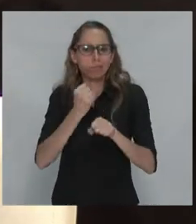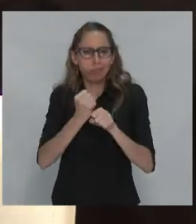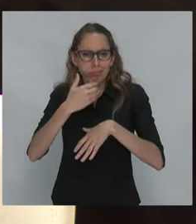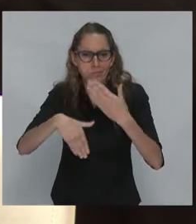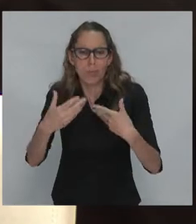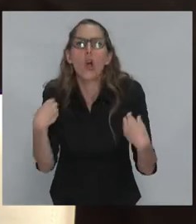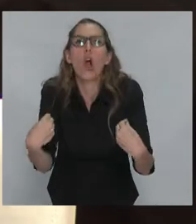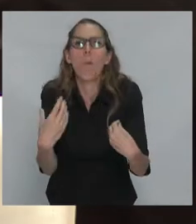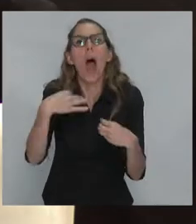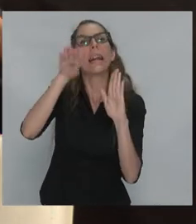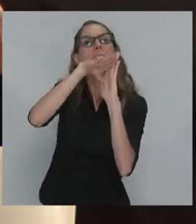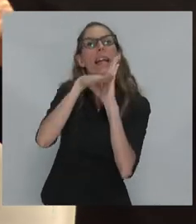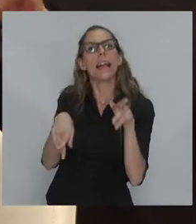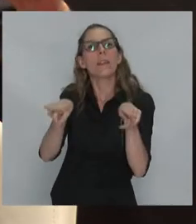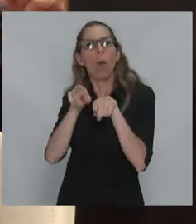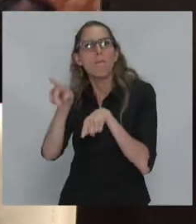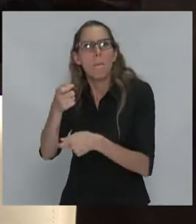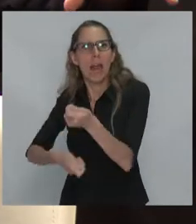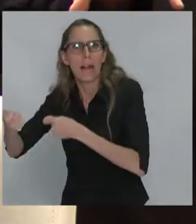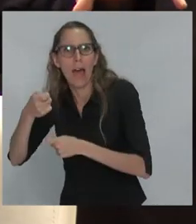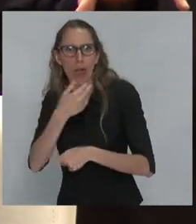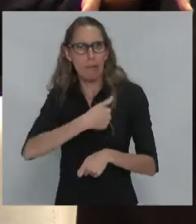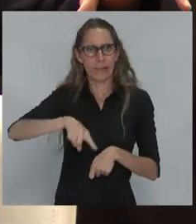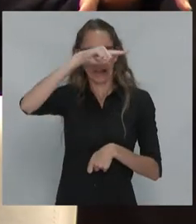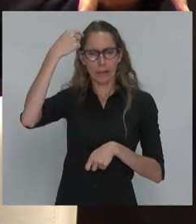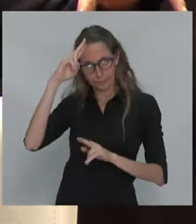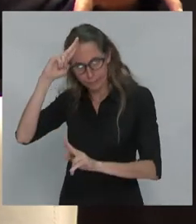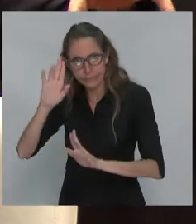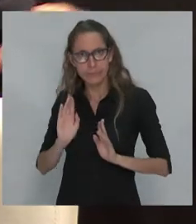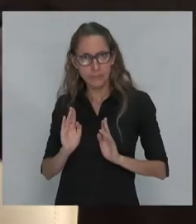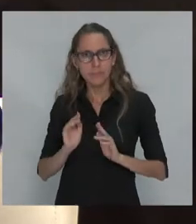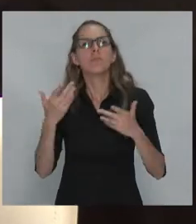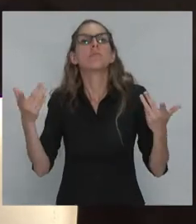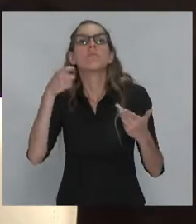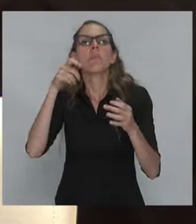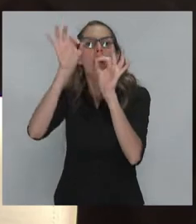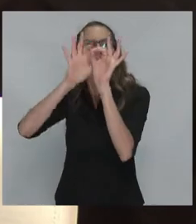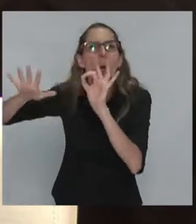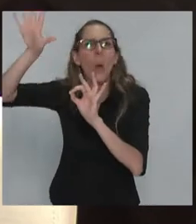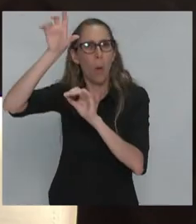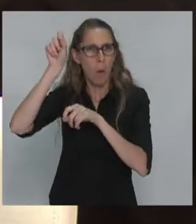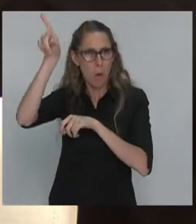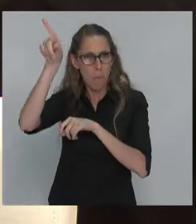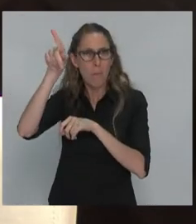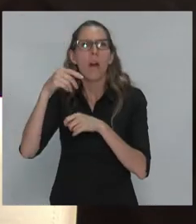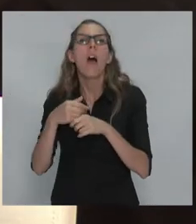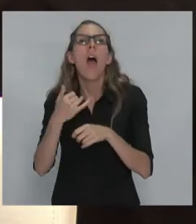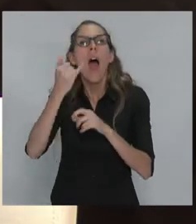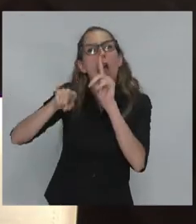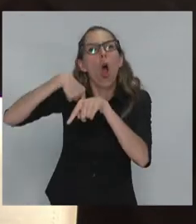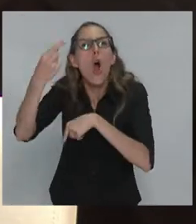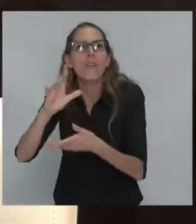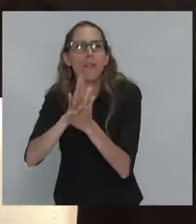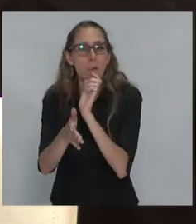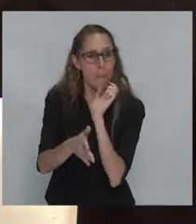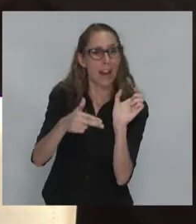mercado. Y hoy estamos, acercando a la Grecia, en Europa, lo que se llama odoliberalismo.